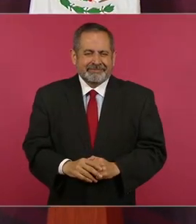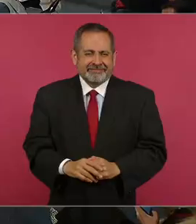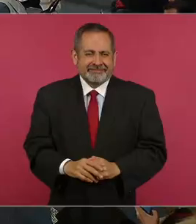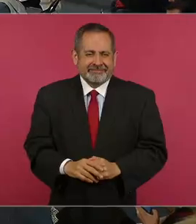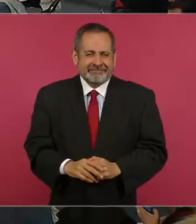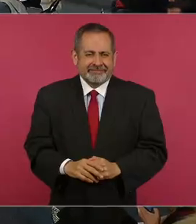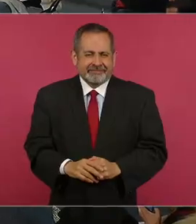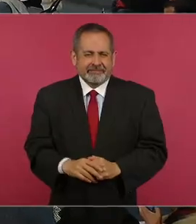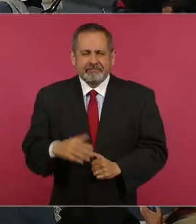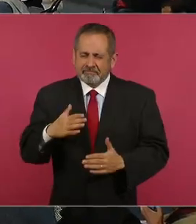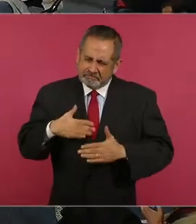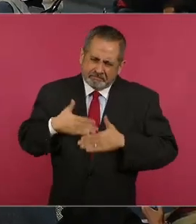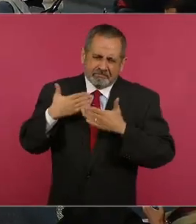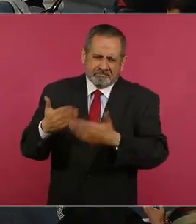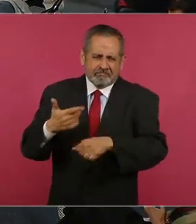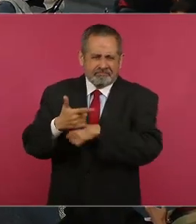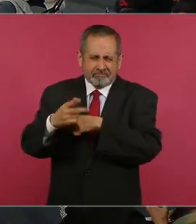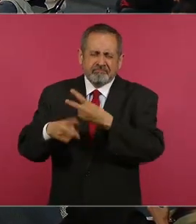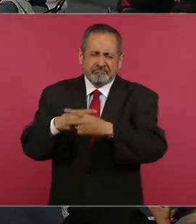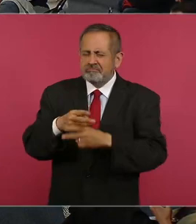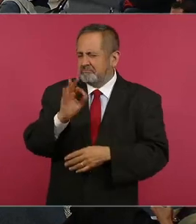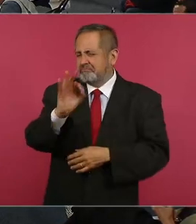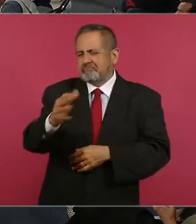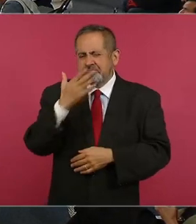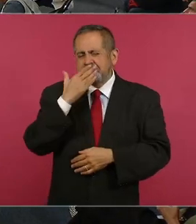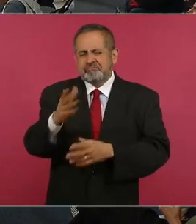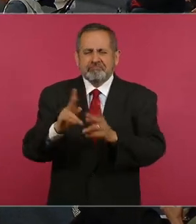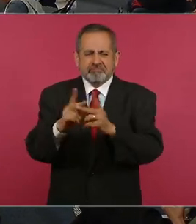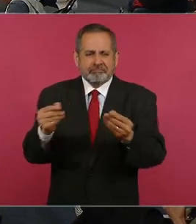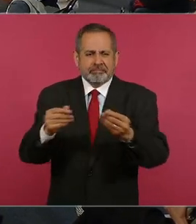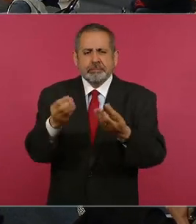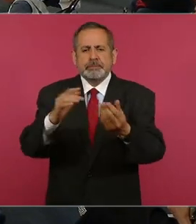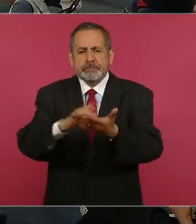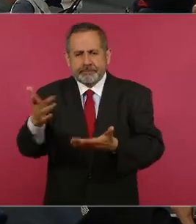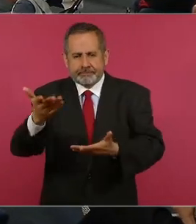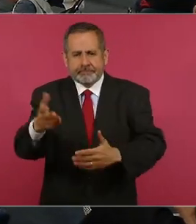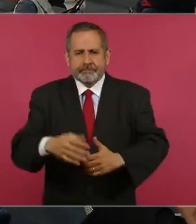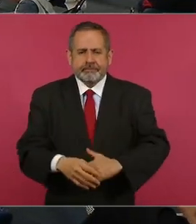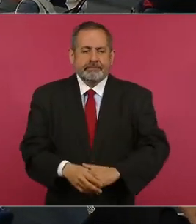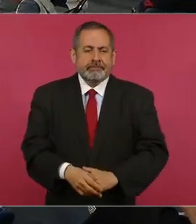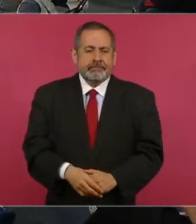Y tengo confianza que así va a ser. Bueno, muchas gracias.